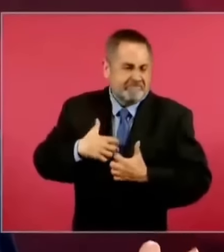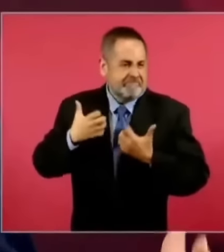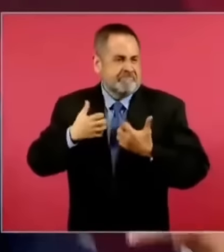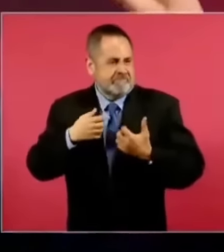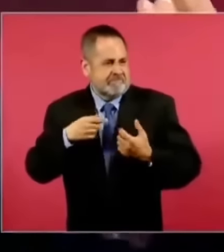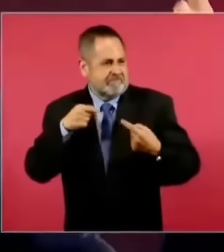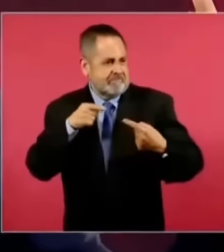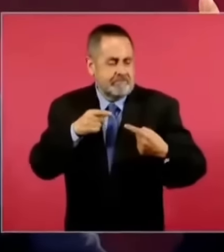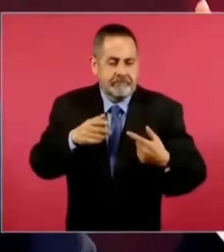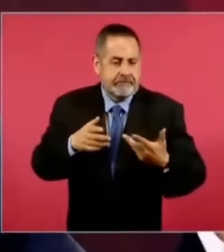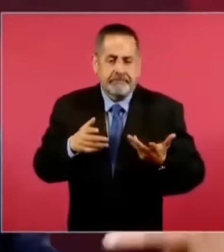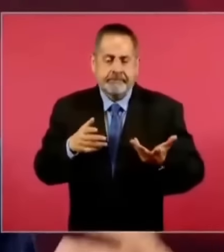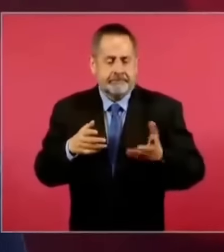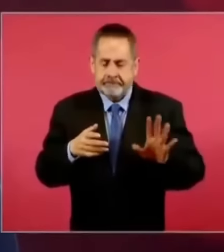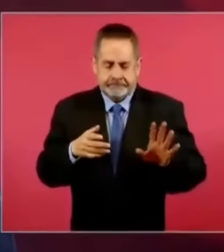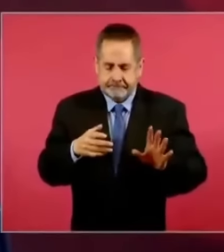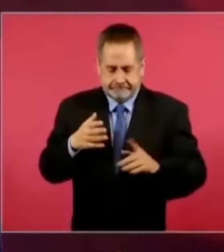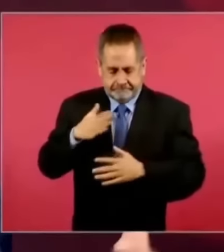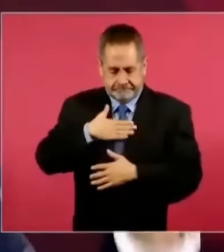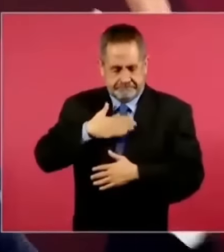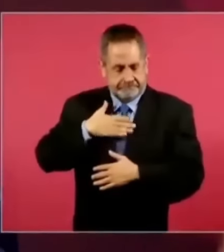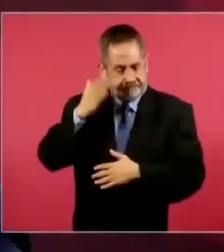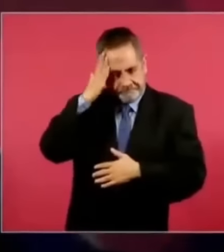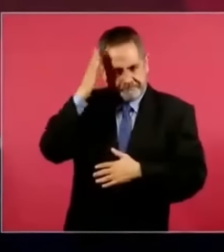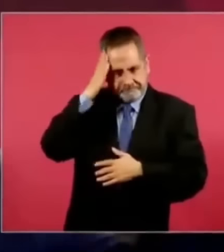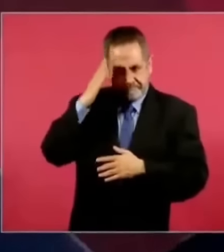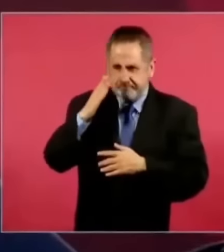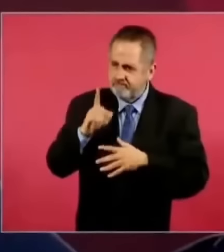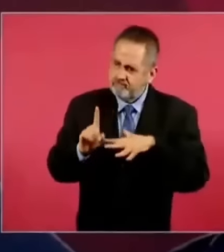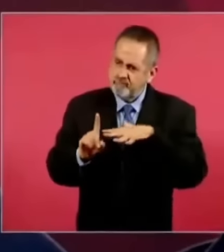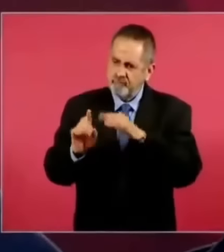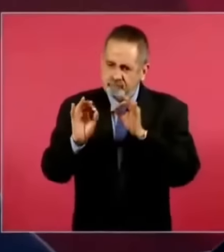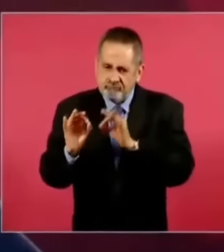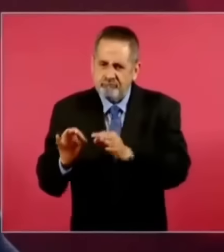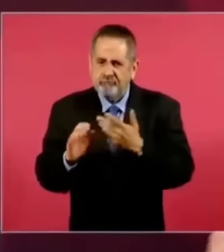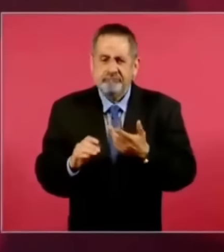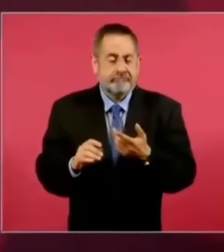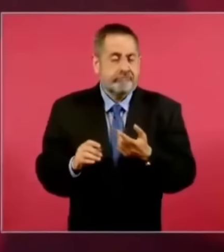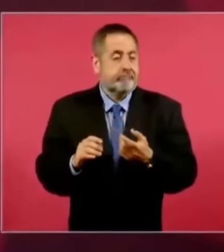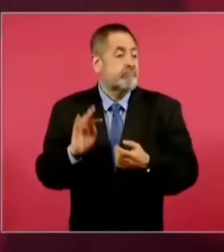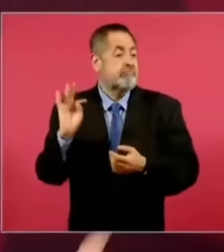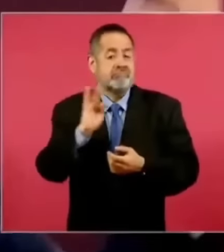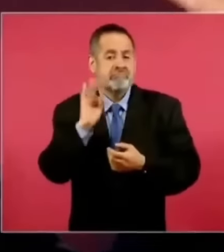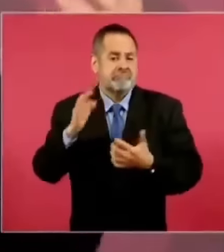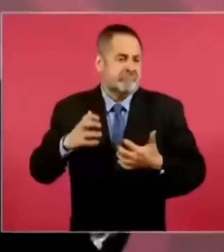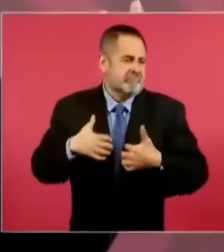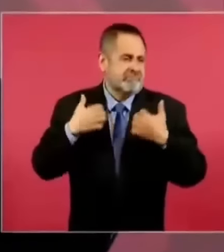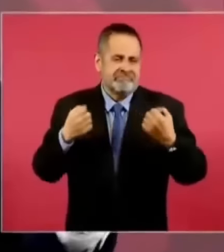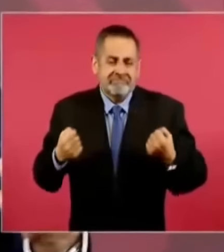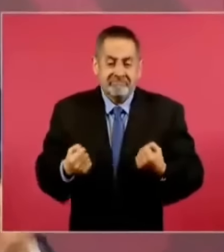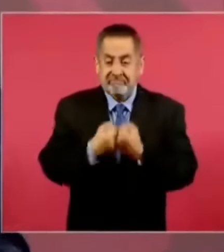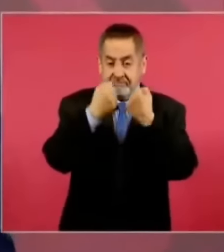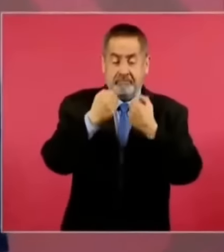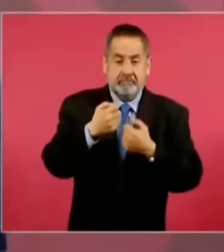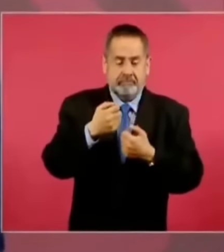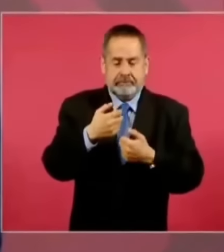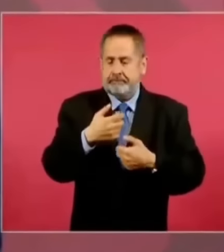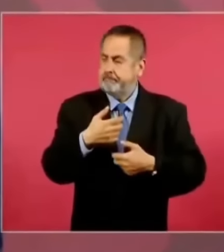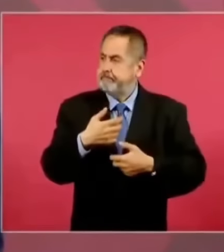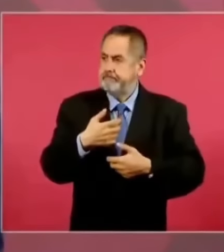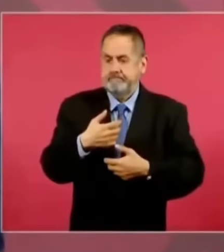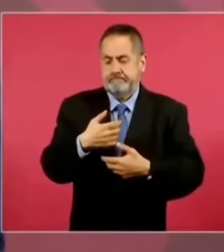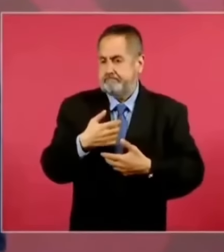encauzaba a uno el movimiento, si había violencia, dice la responsabilidad tan grande.